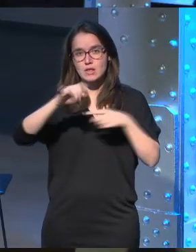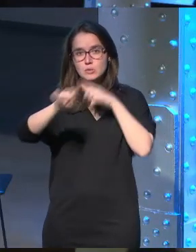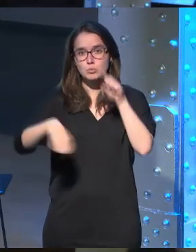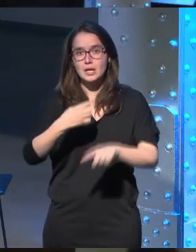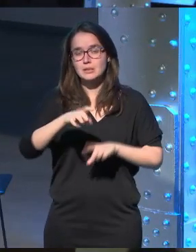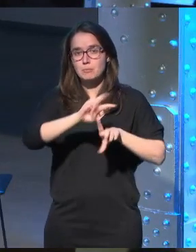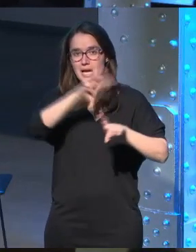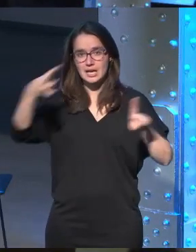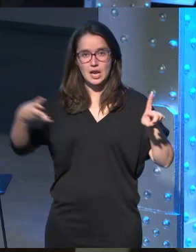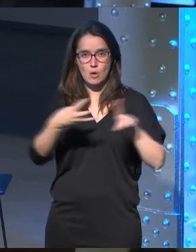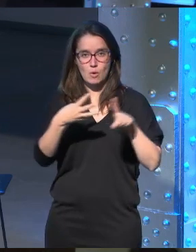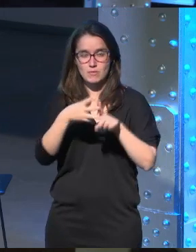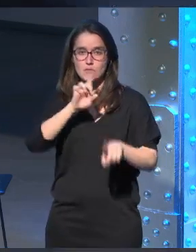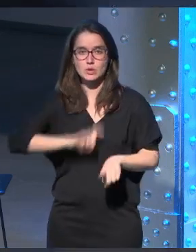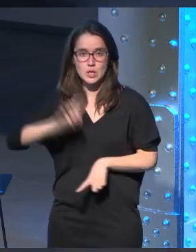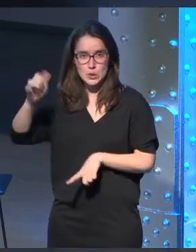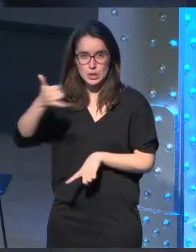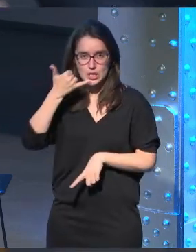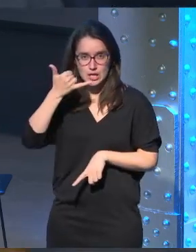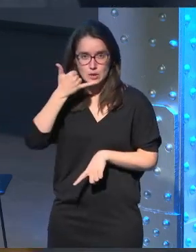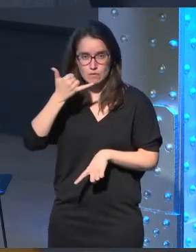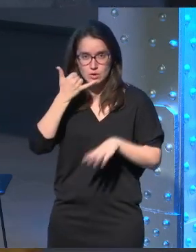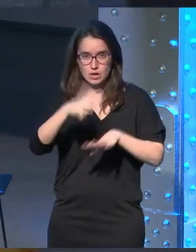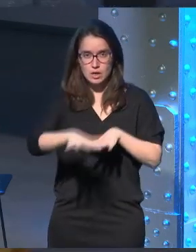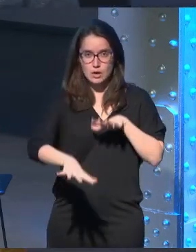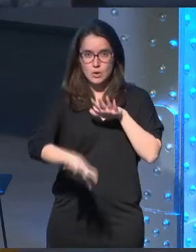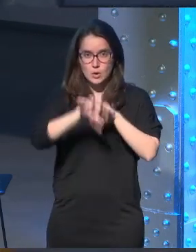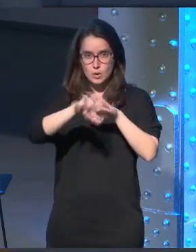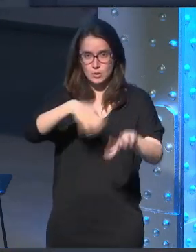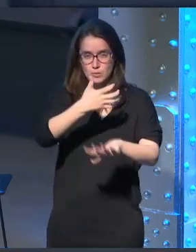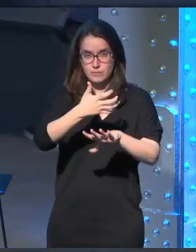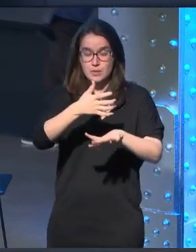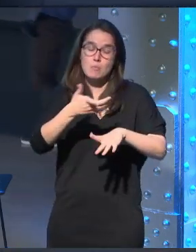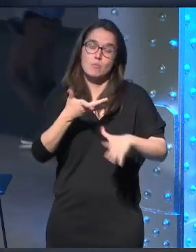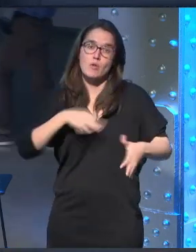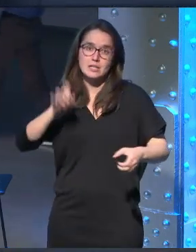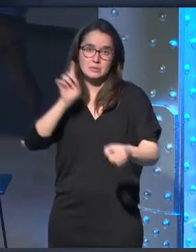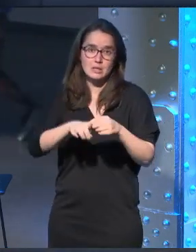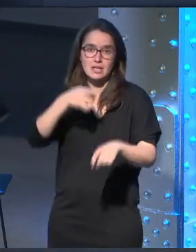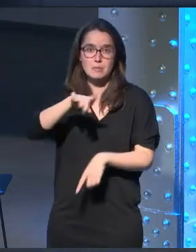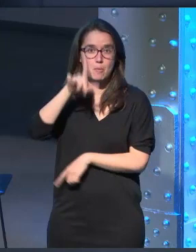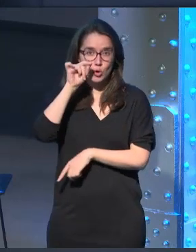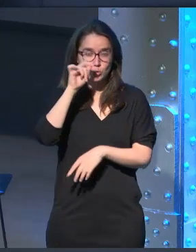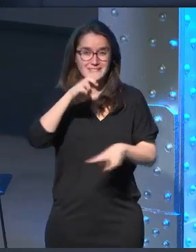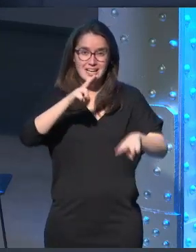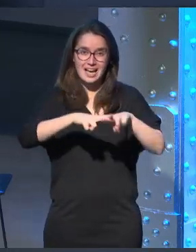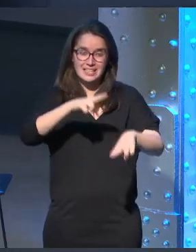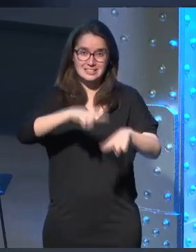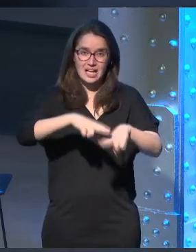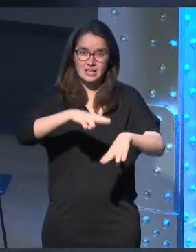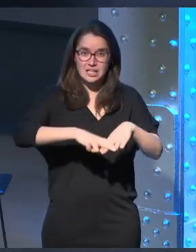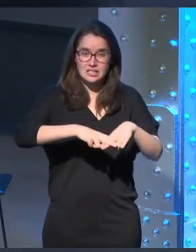tendréis en la página web de Fundación Telefónica Subido que podéis participar también por Twitter a través del hashtag